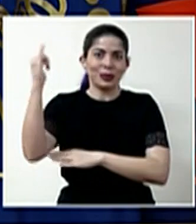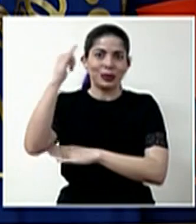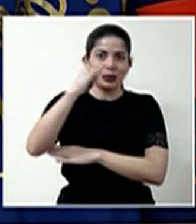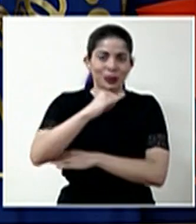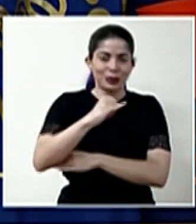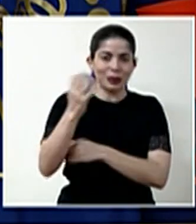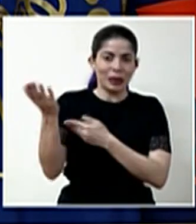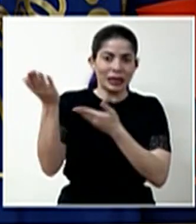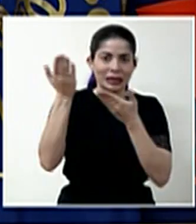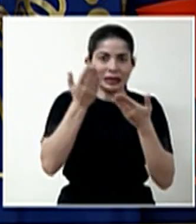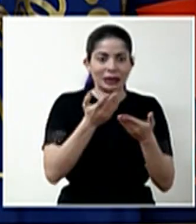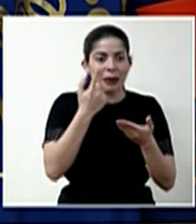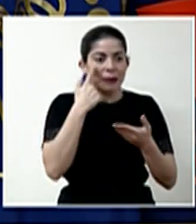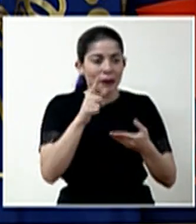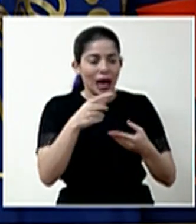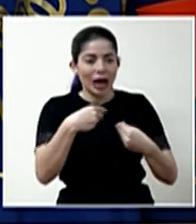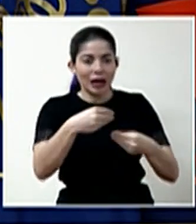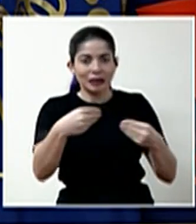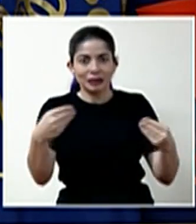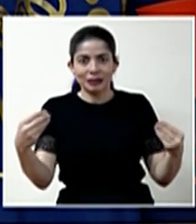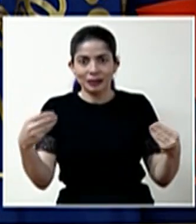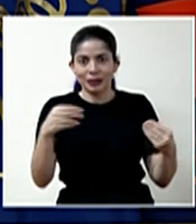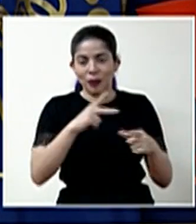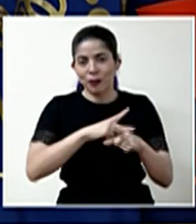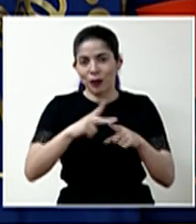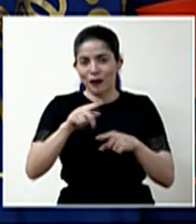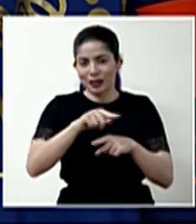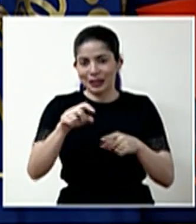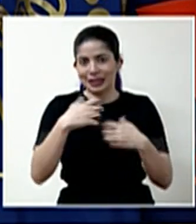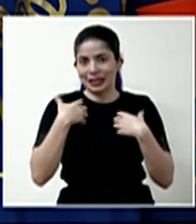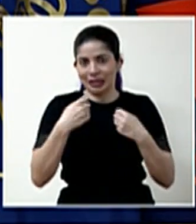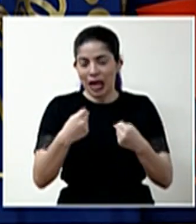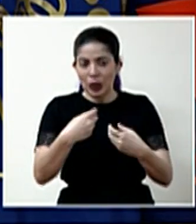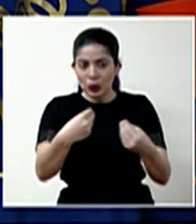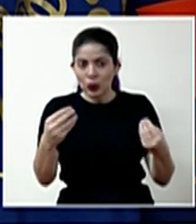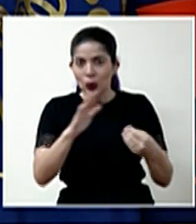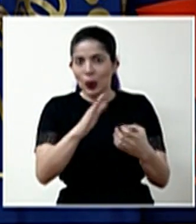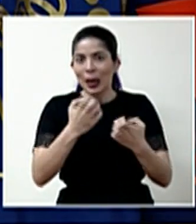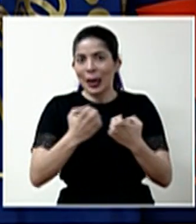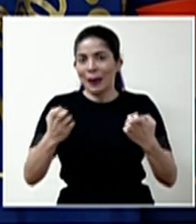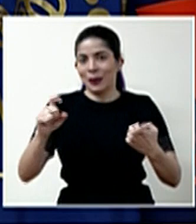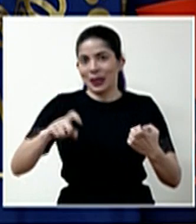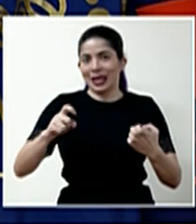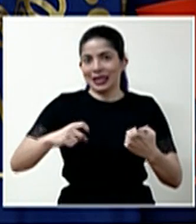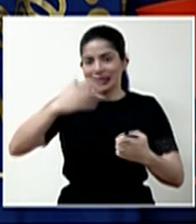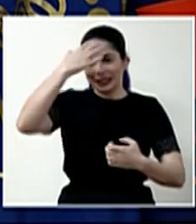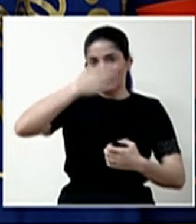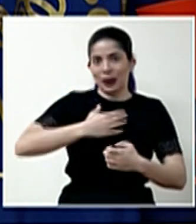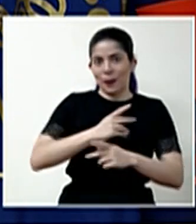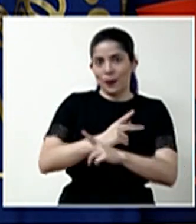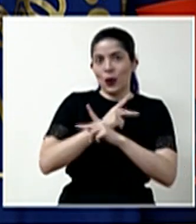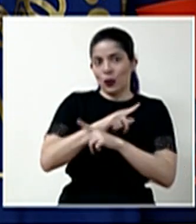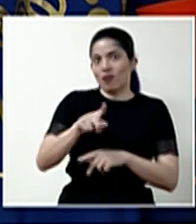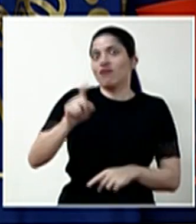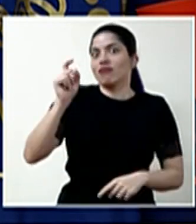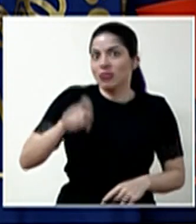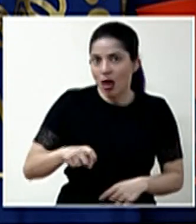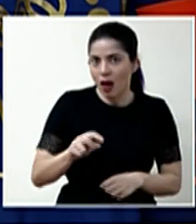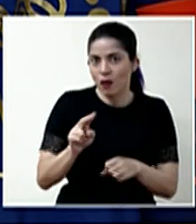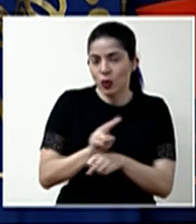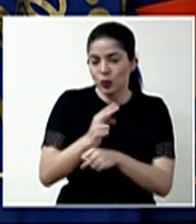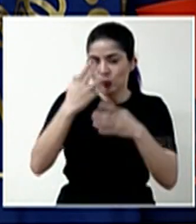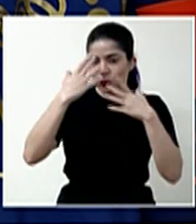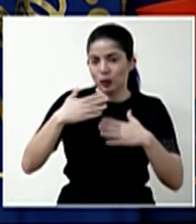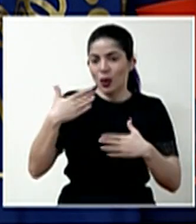de abastecer siempre a nuestros profesionales de la salud, del equipo de protección que deben tener al tratar